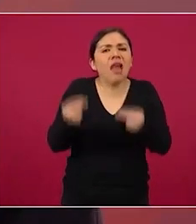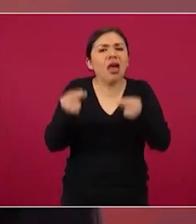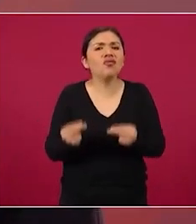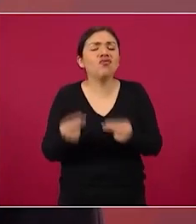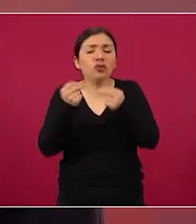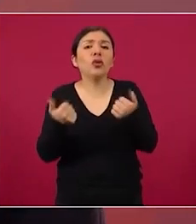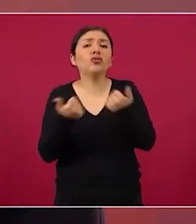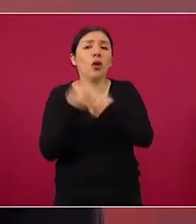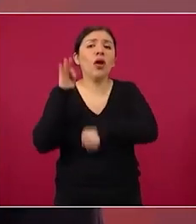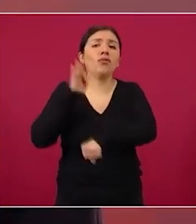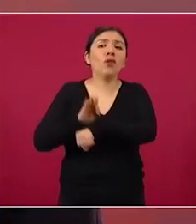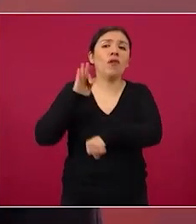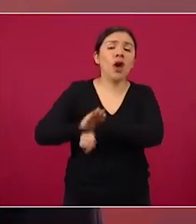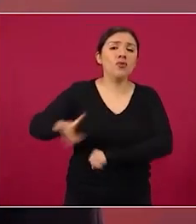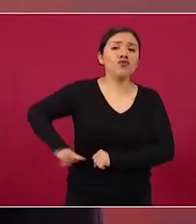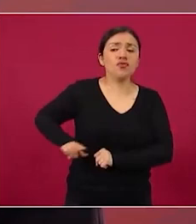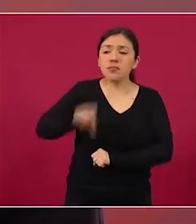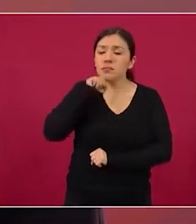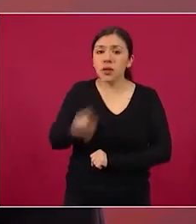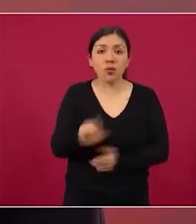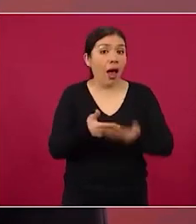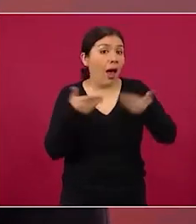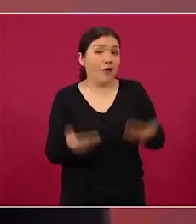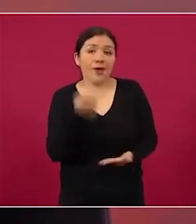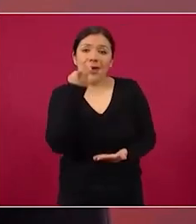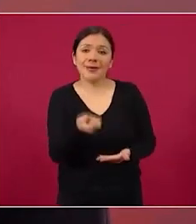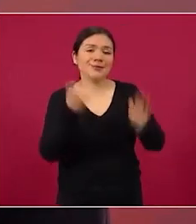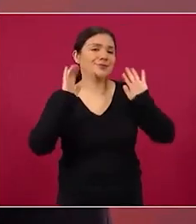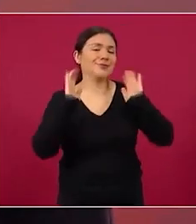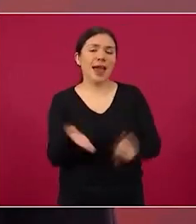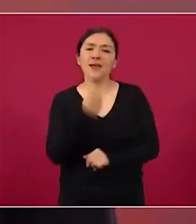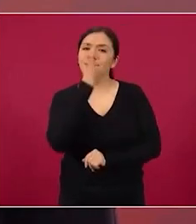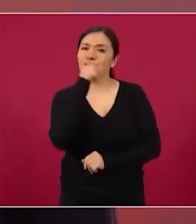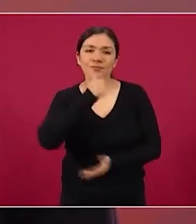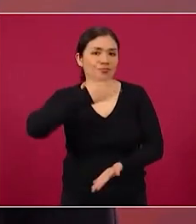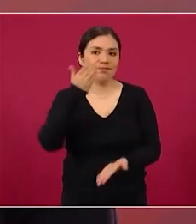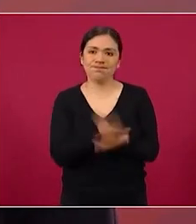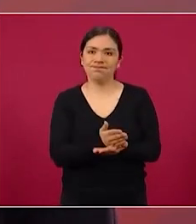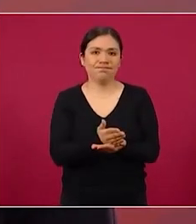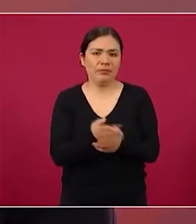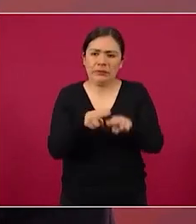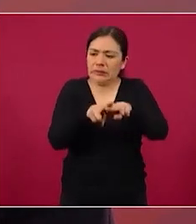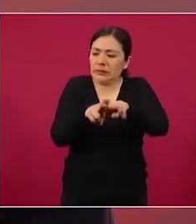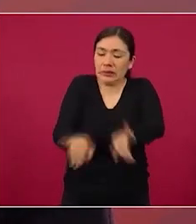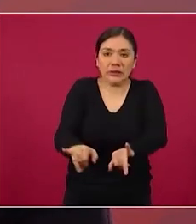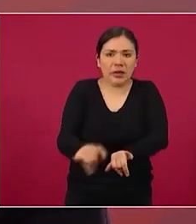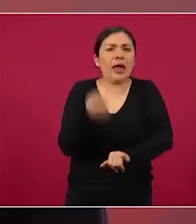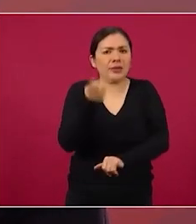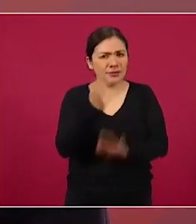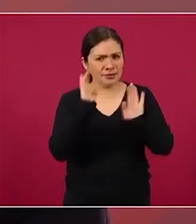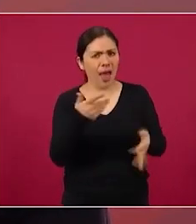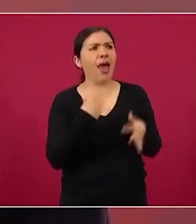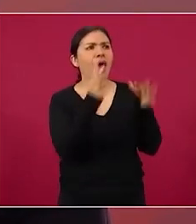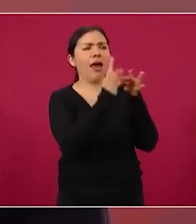público y que eso ya no se podía permitir a nadie eso se lo dije